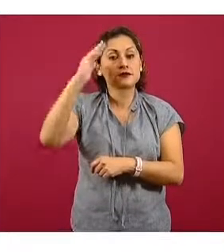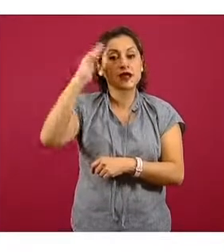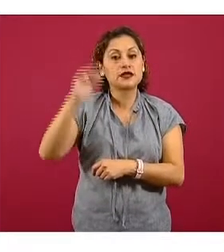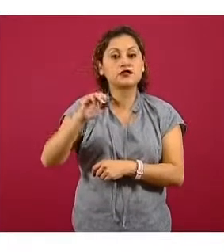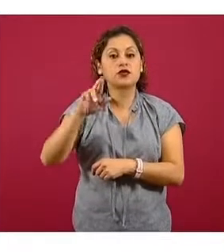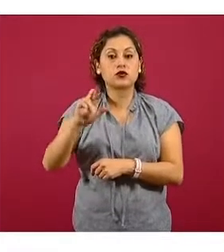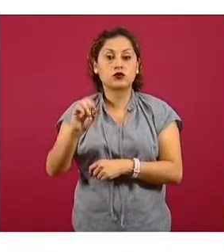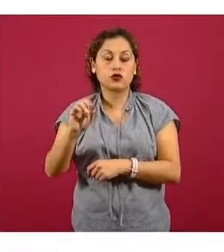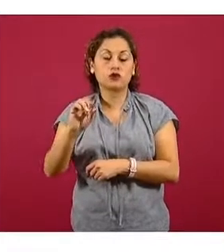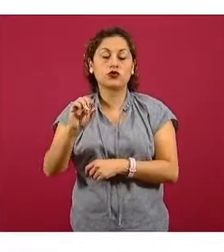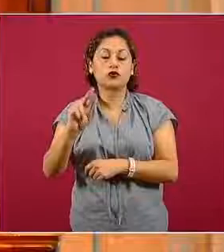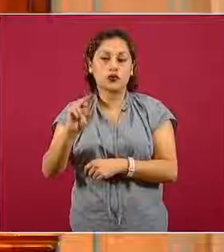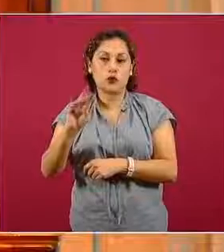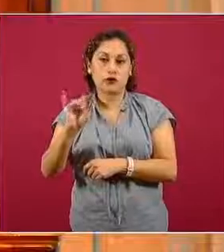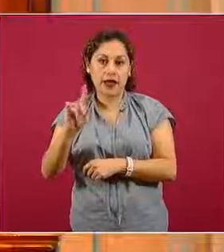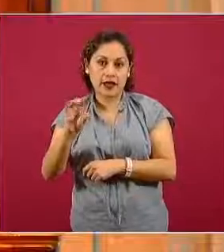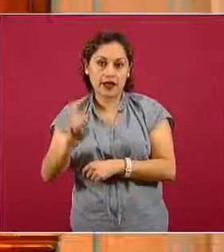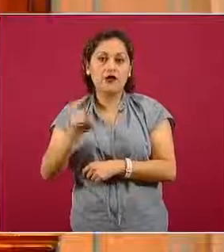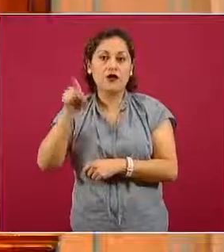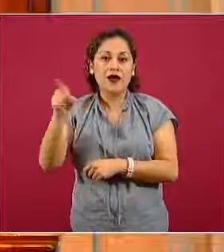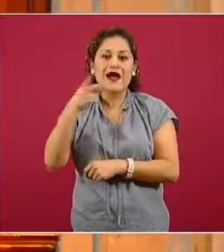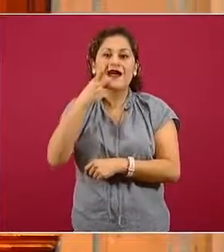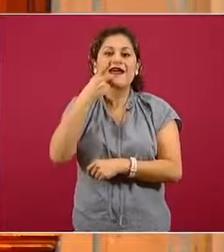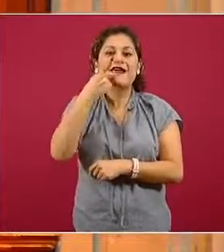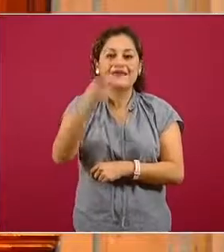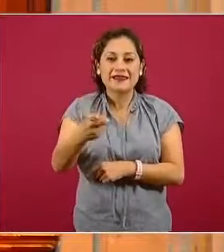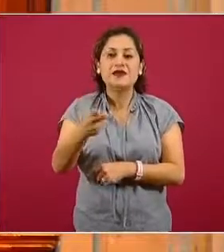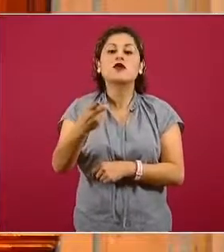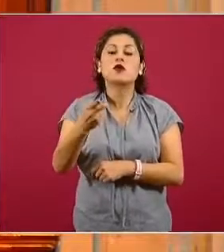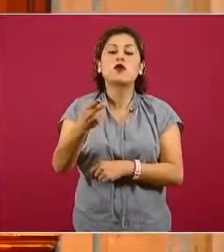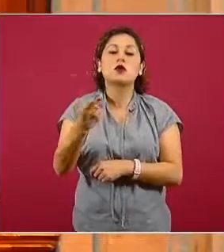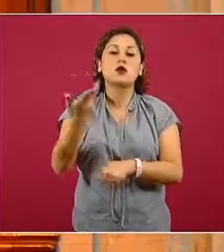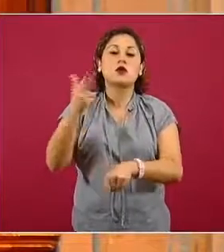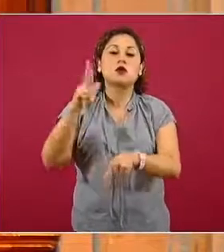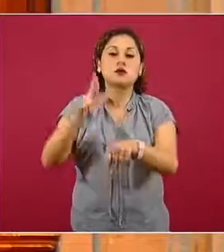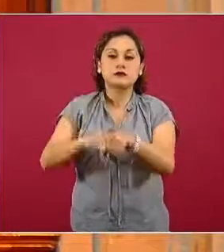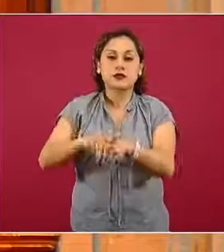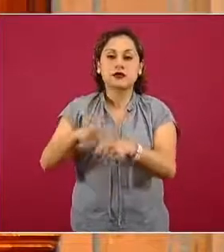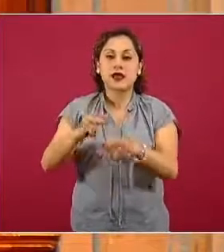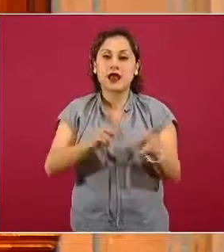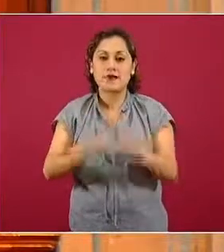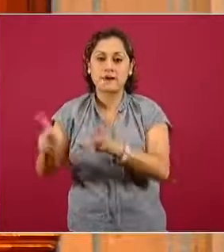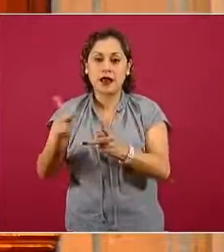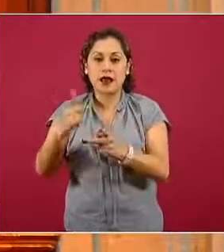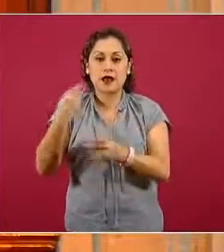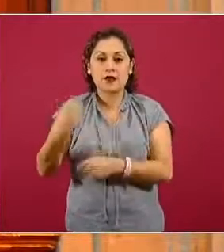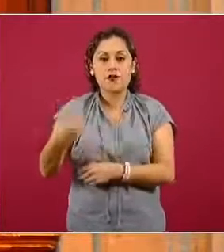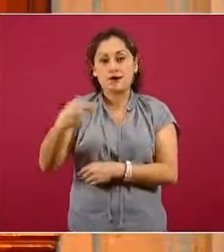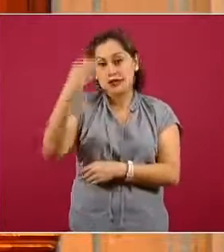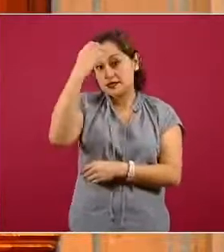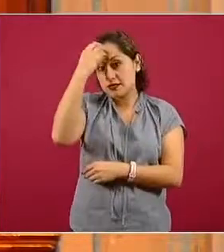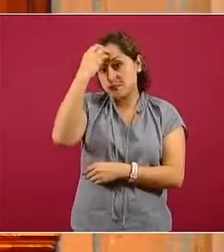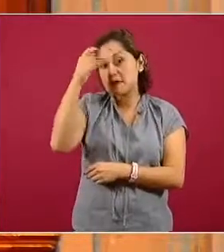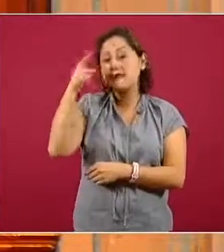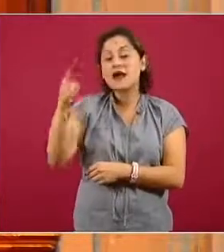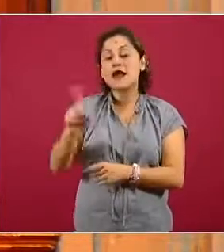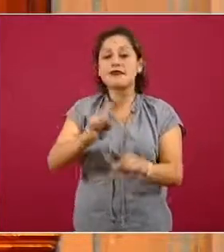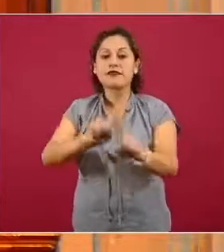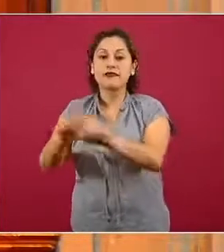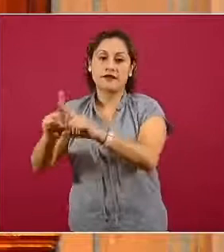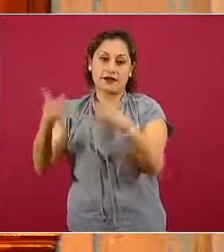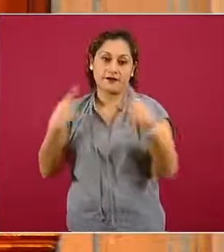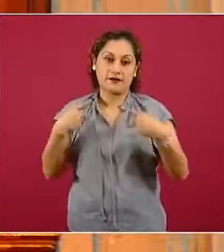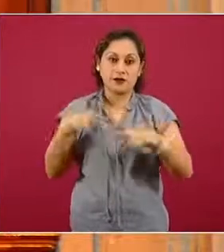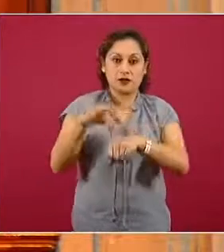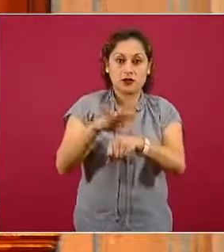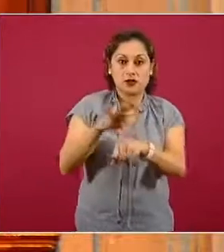operativo Chapultepec, que en su momento se está implementando, en donde más de 600 profesionales de la salud estarán arribando a la